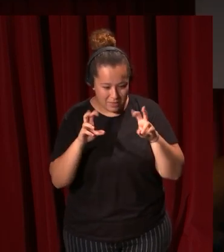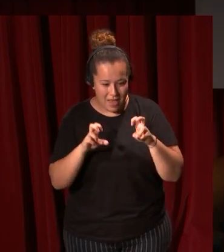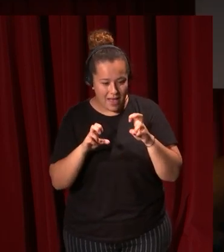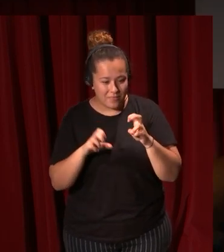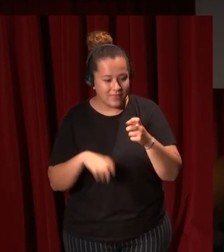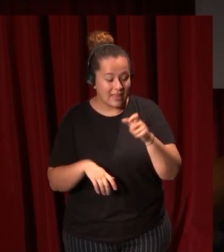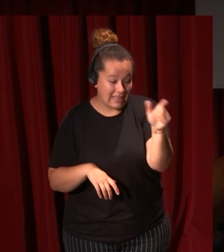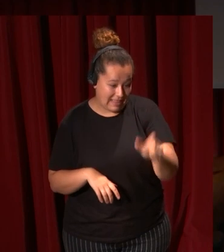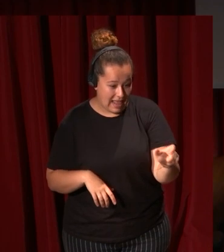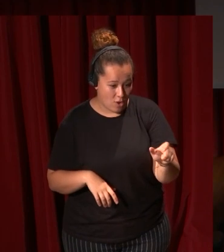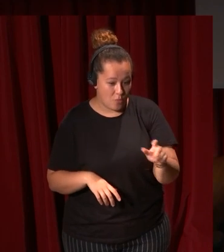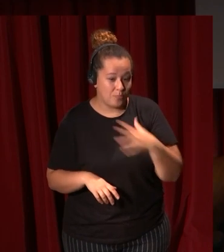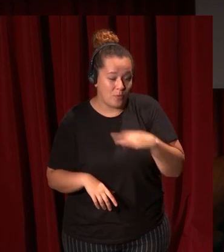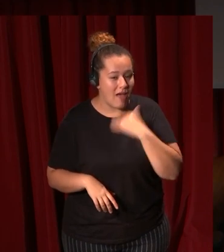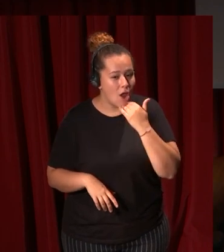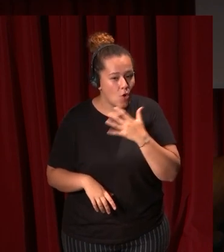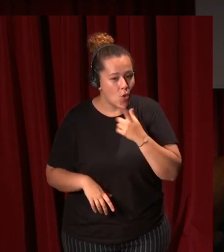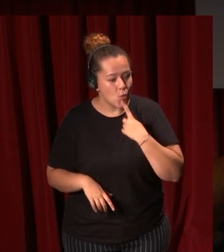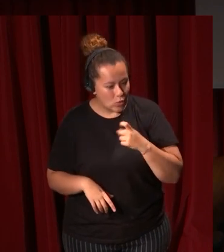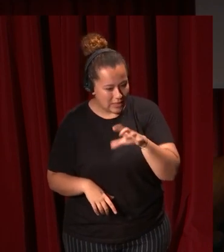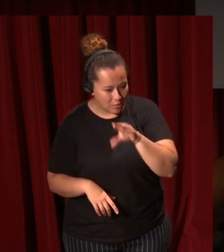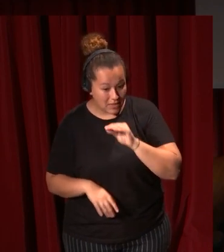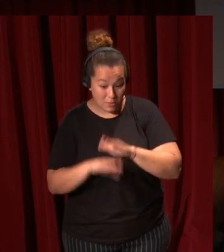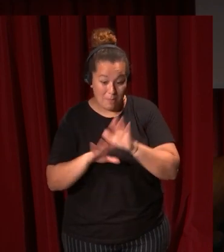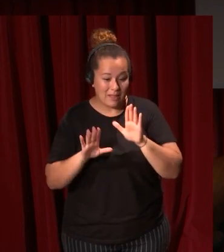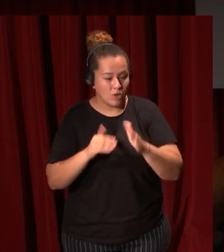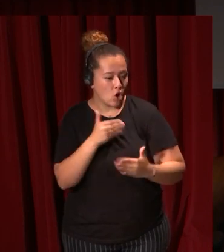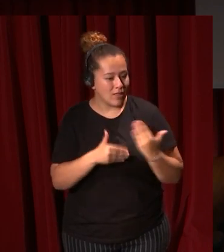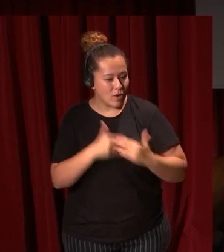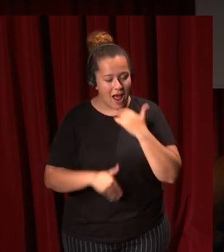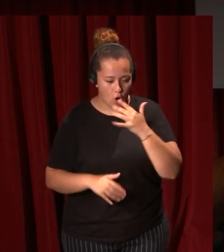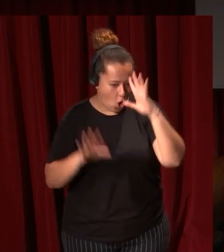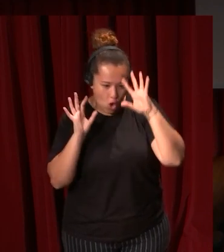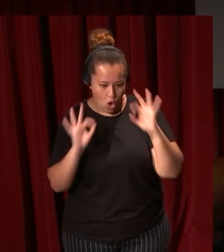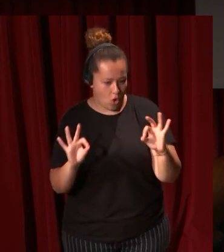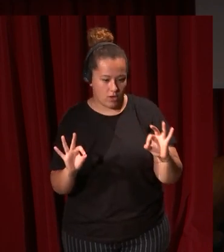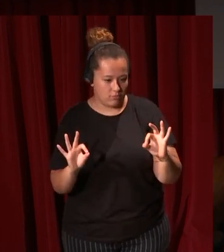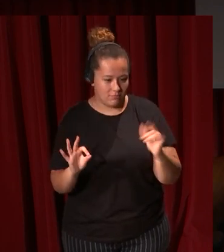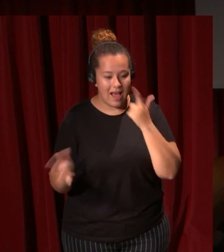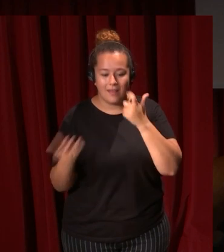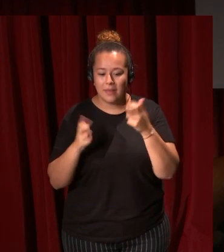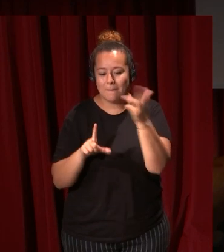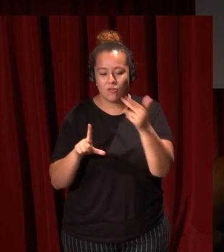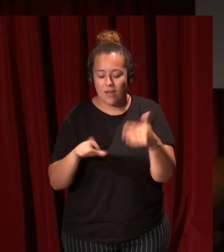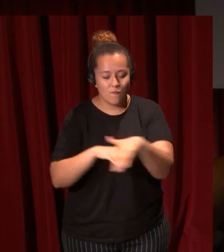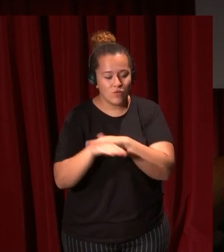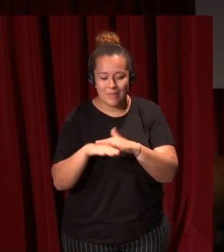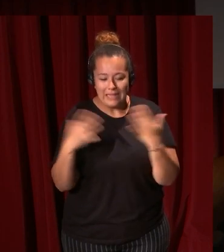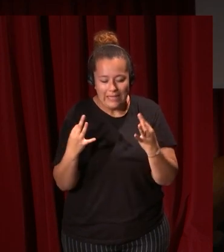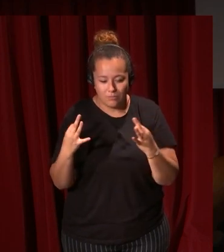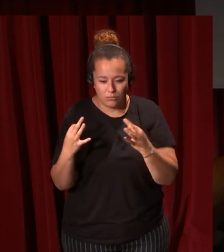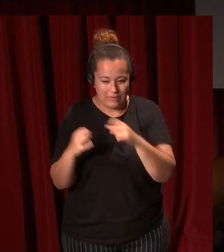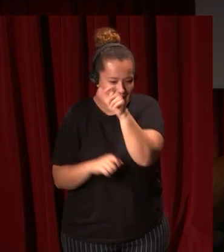que quizá nos cuesta comprender pero para los contemporáneos era muy evidente que el arte de la pintura era fundamentalmente